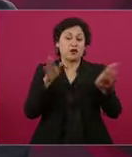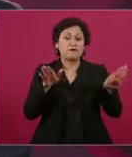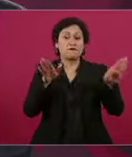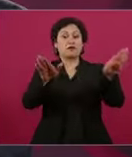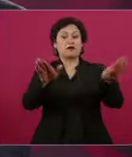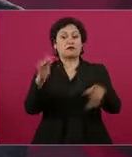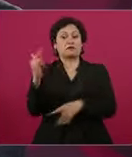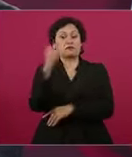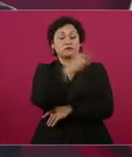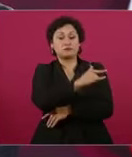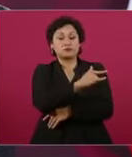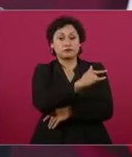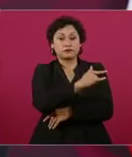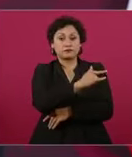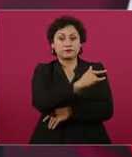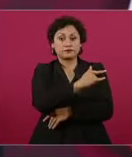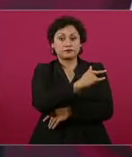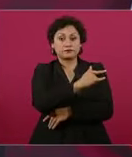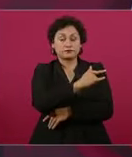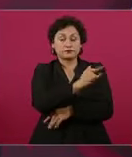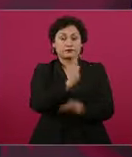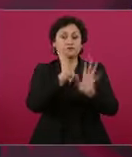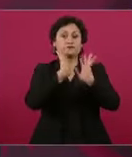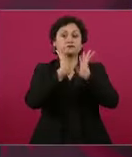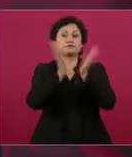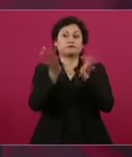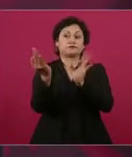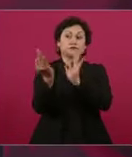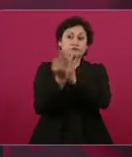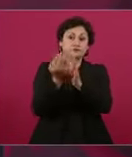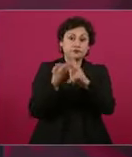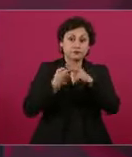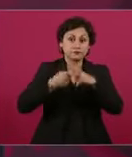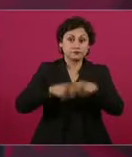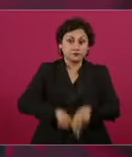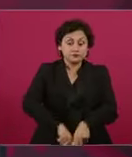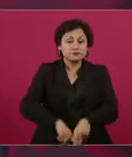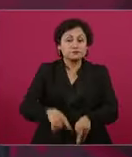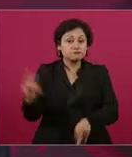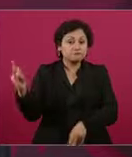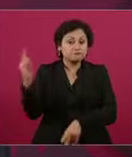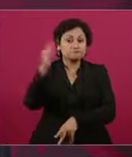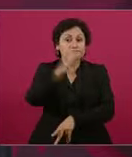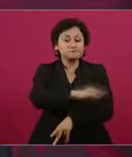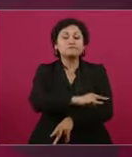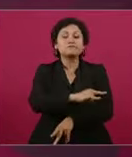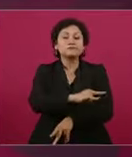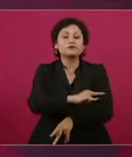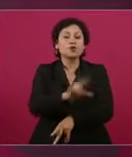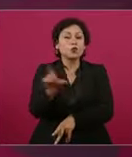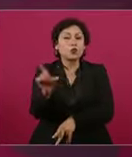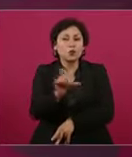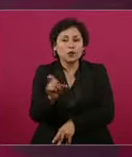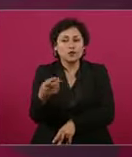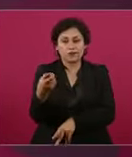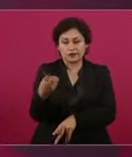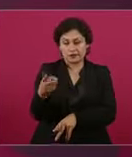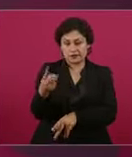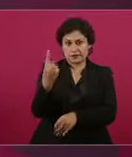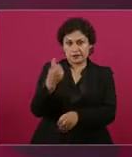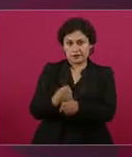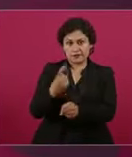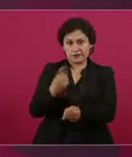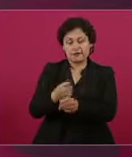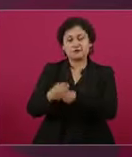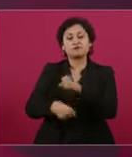a volar el primero de diciembre de este